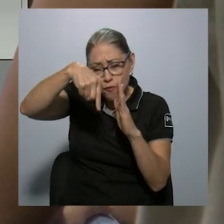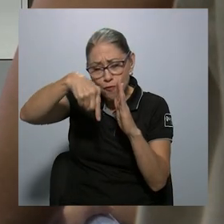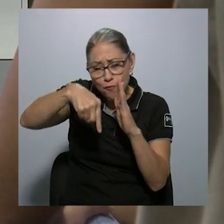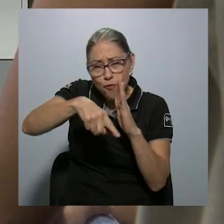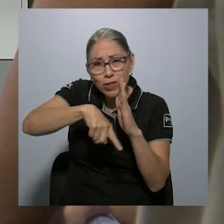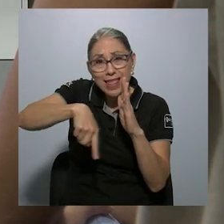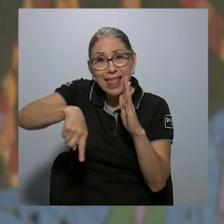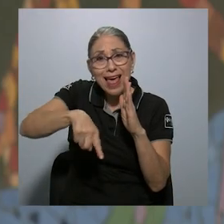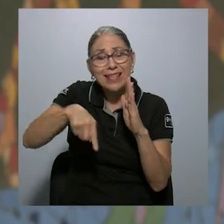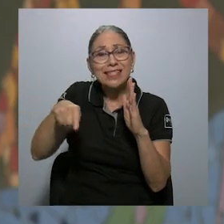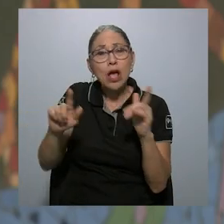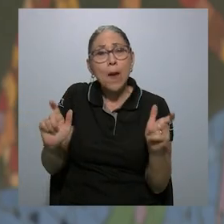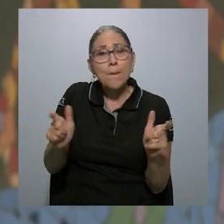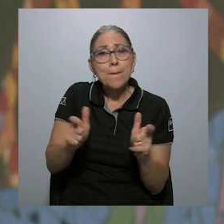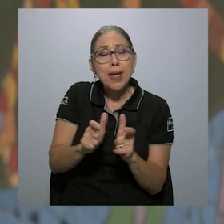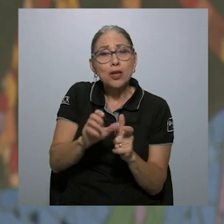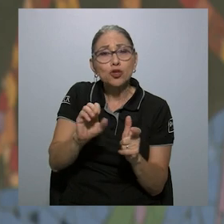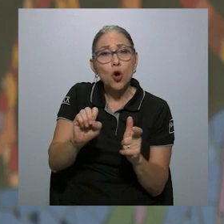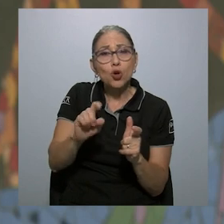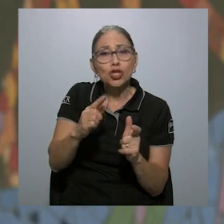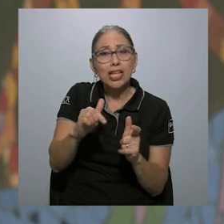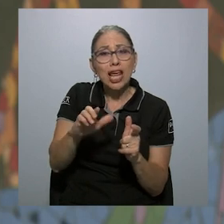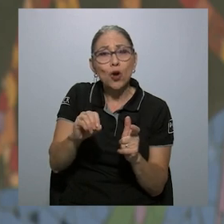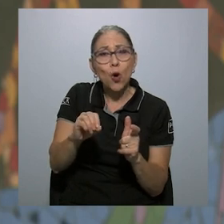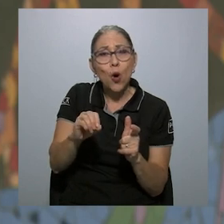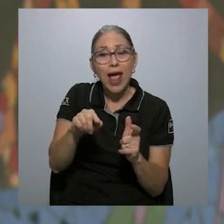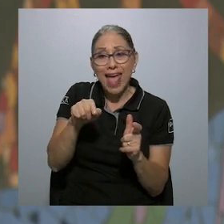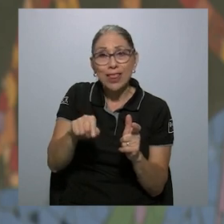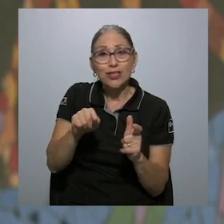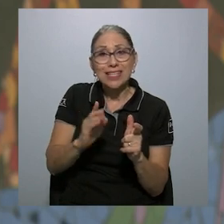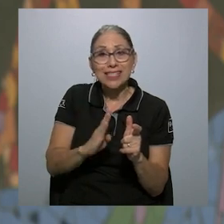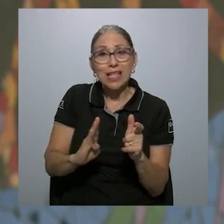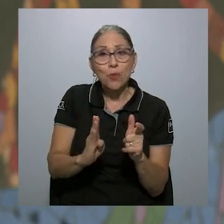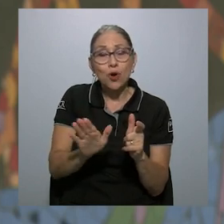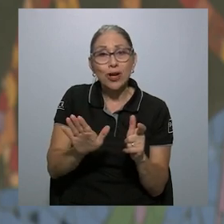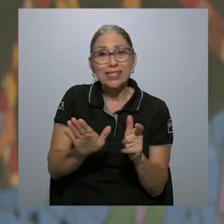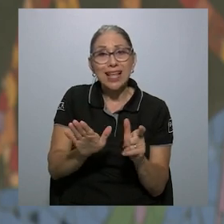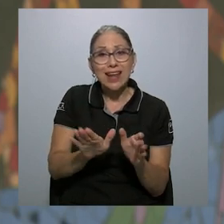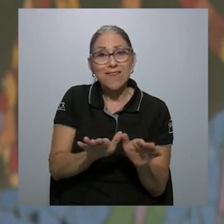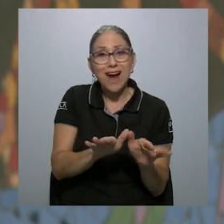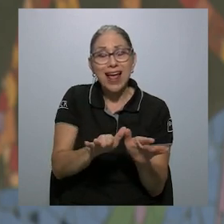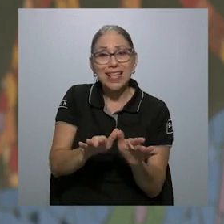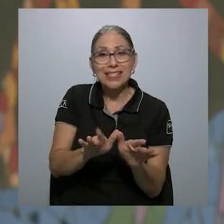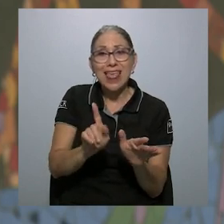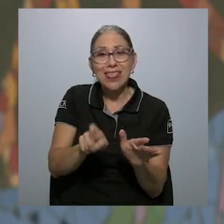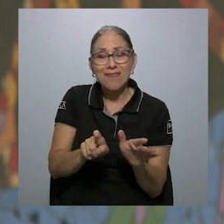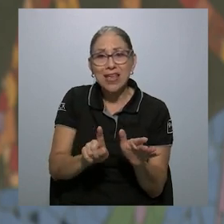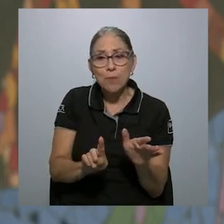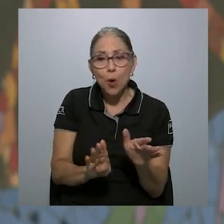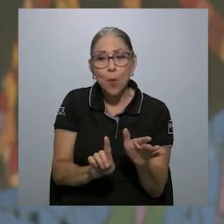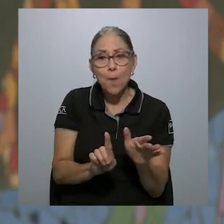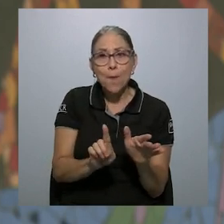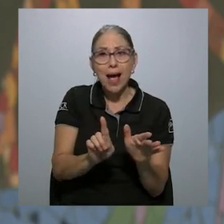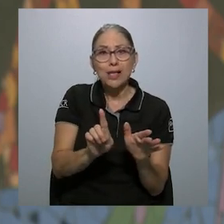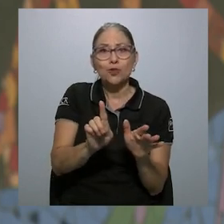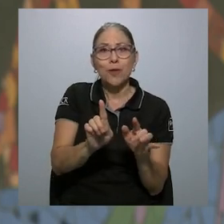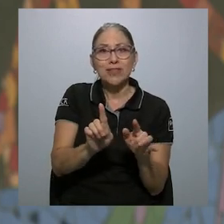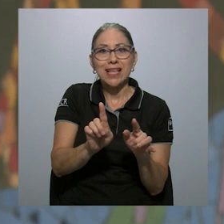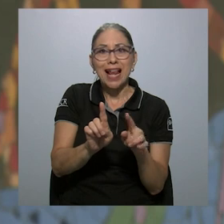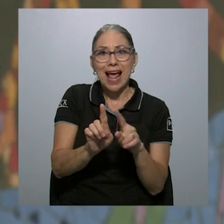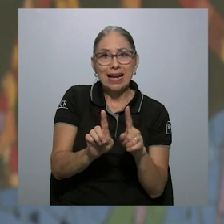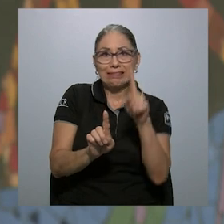también existe menos oxígeno, que está haciendo que las especies de tiburones y rayas tengan que ir más superficial.